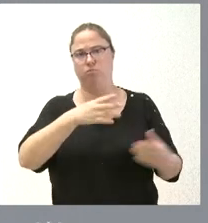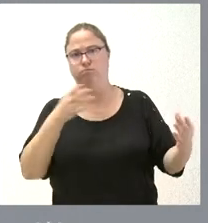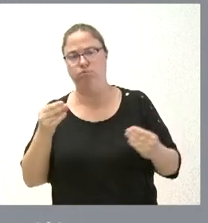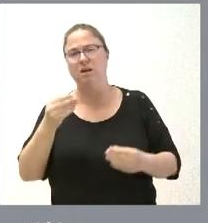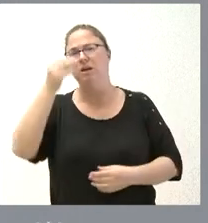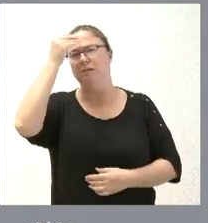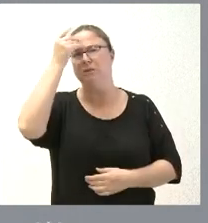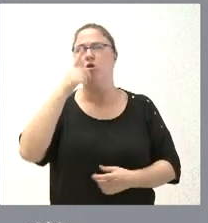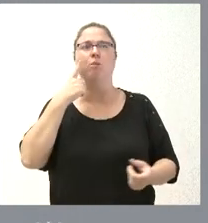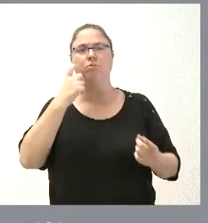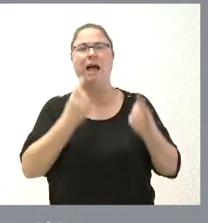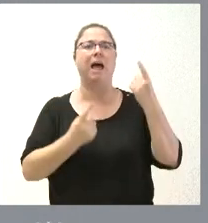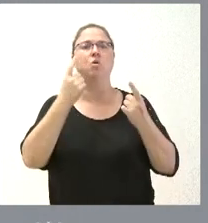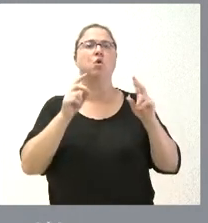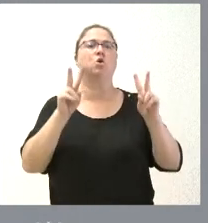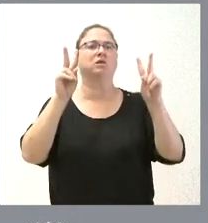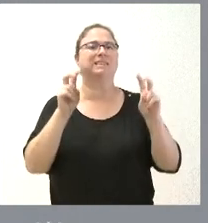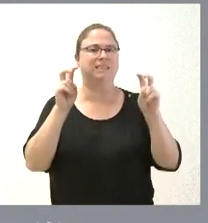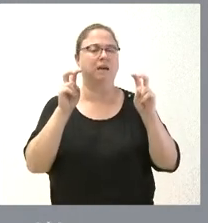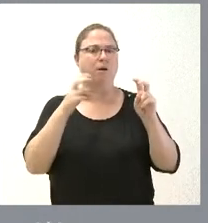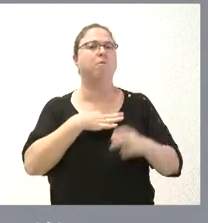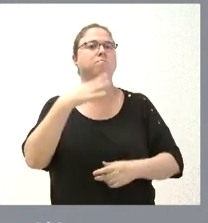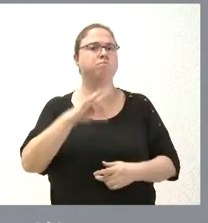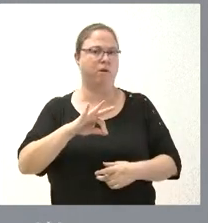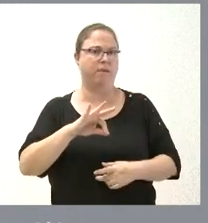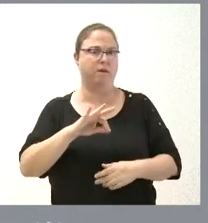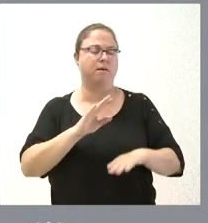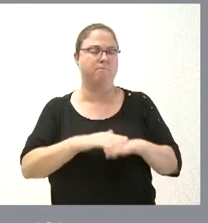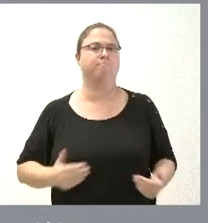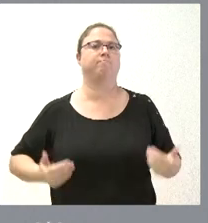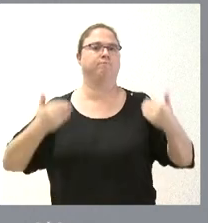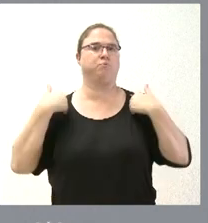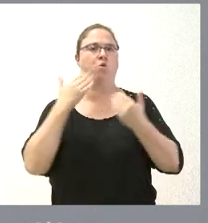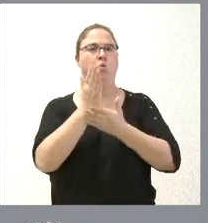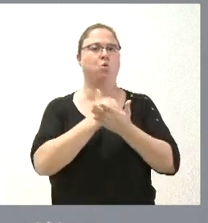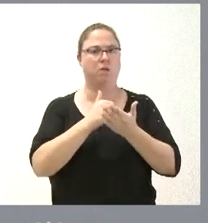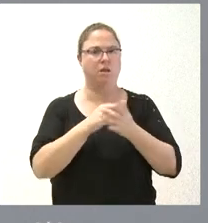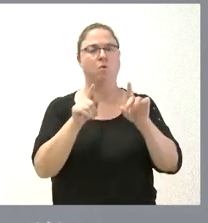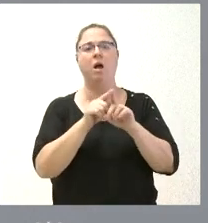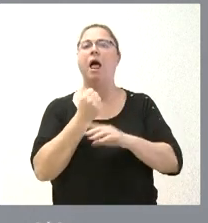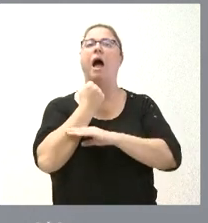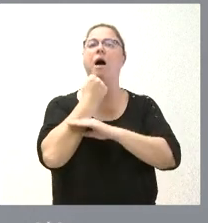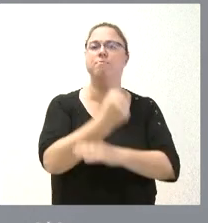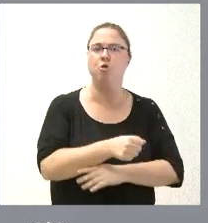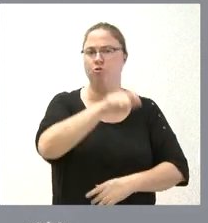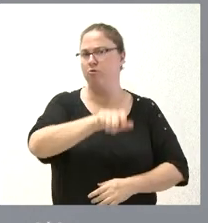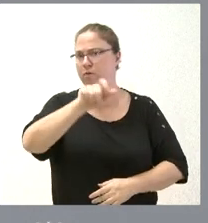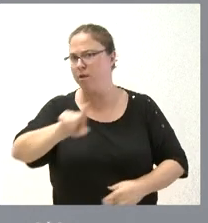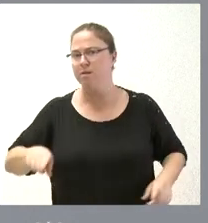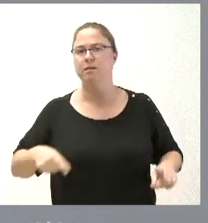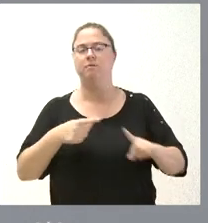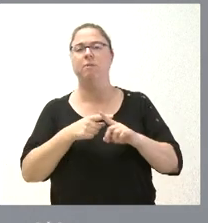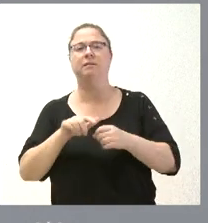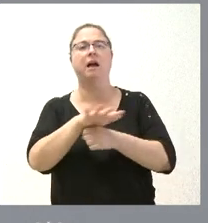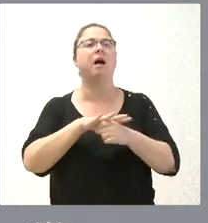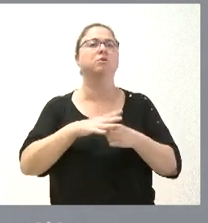no se reguló adecuadamente algunos aspectos que podían competir a las comunidades autónomas en apoyo a los ciudadanos o también en el ámbito,